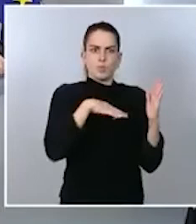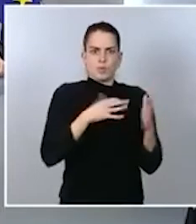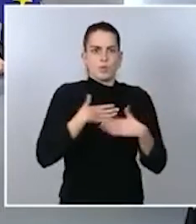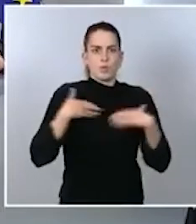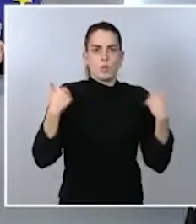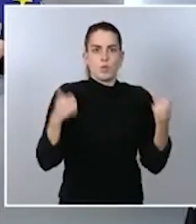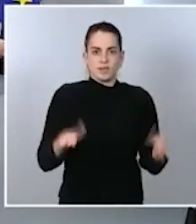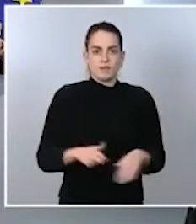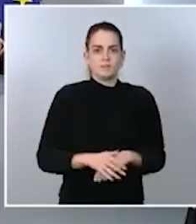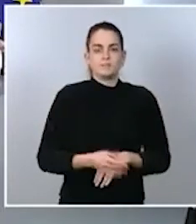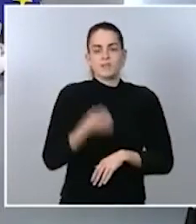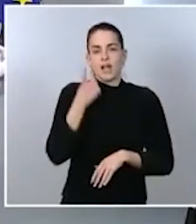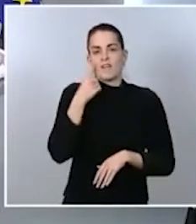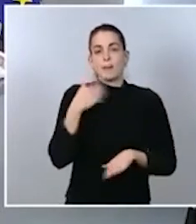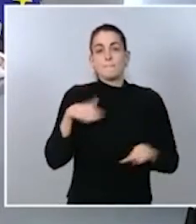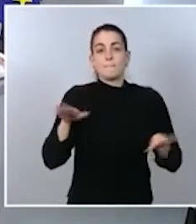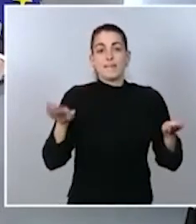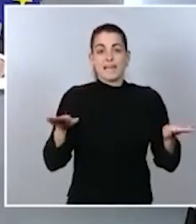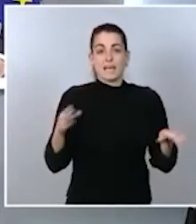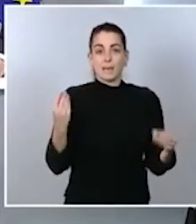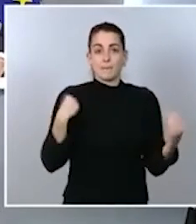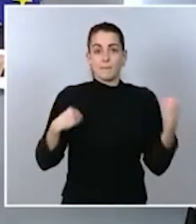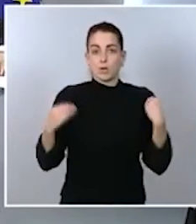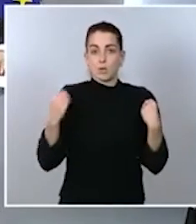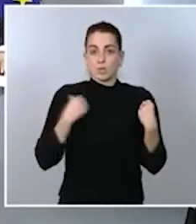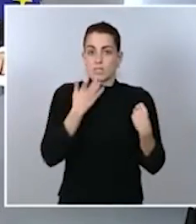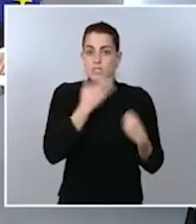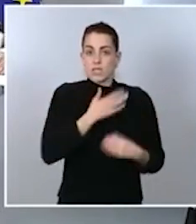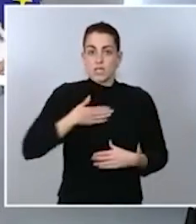Ángel, para todas las preguntas que quieran hacer los medios de comunicación.